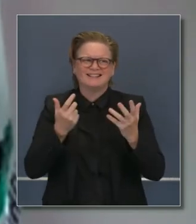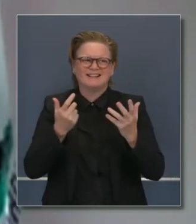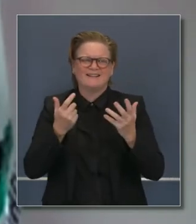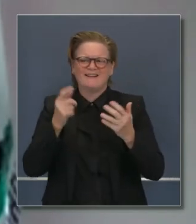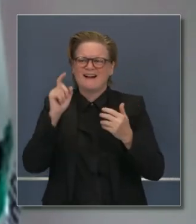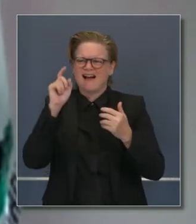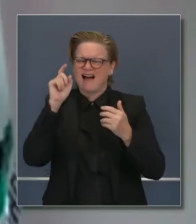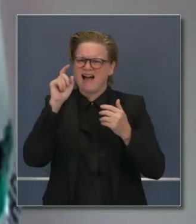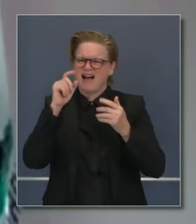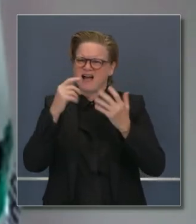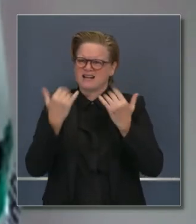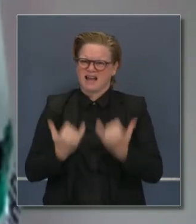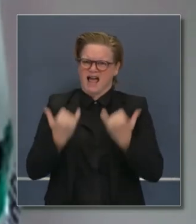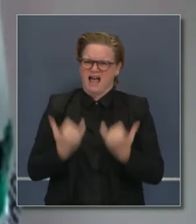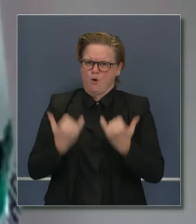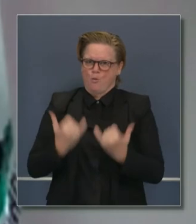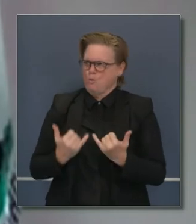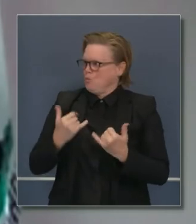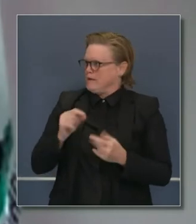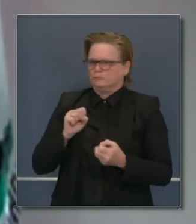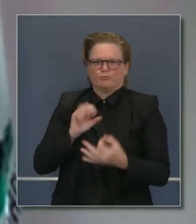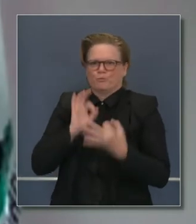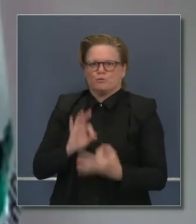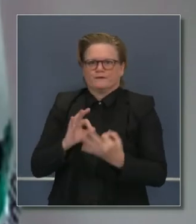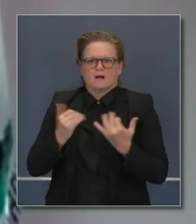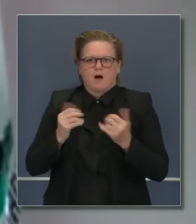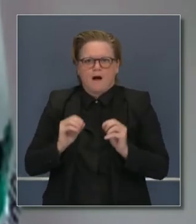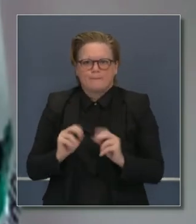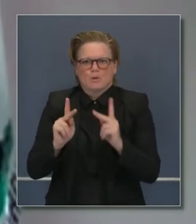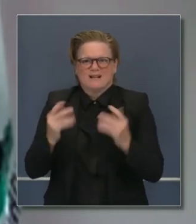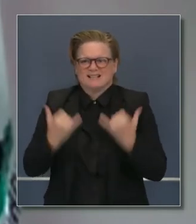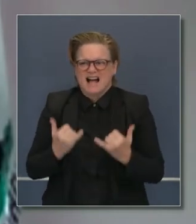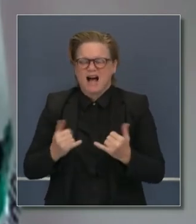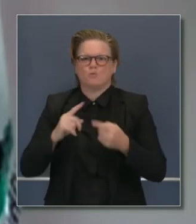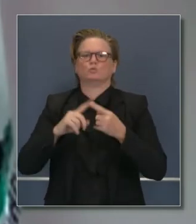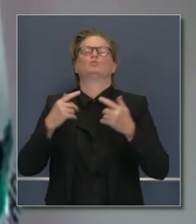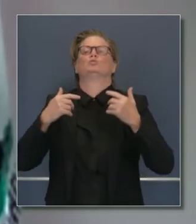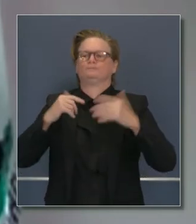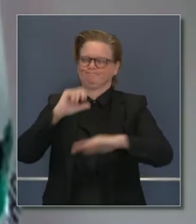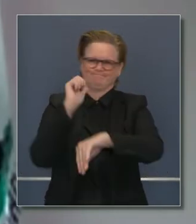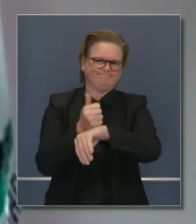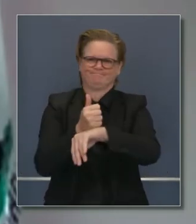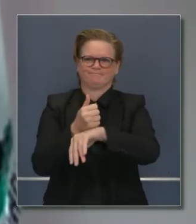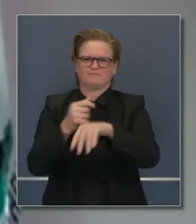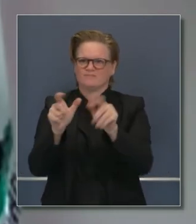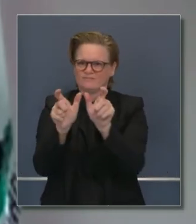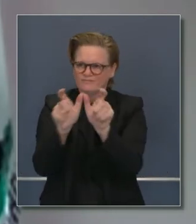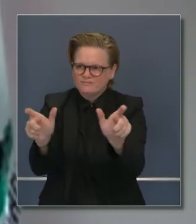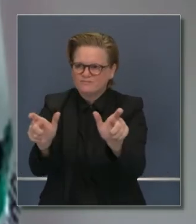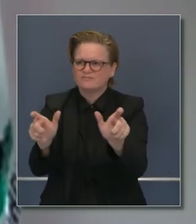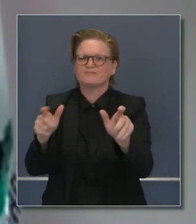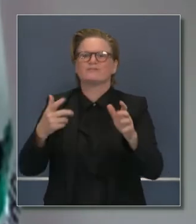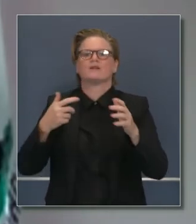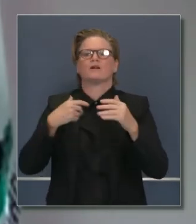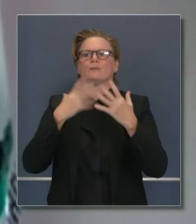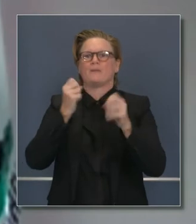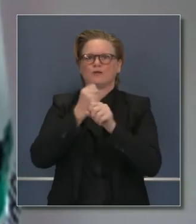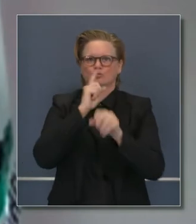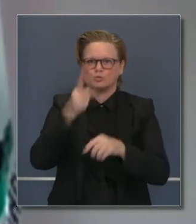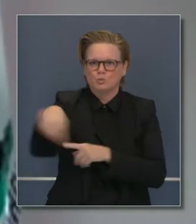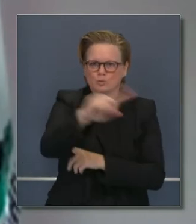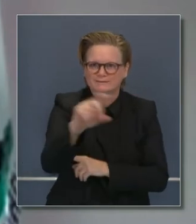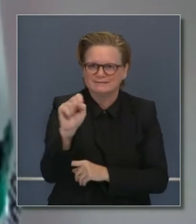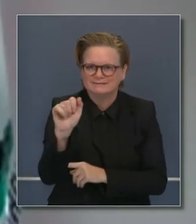oportunidad, como dijo el gobernador, de salvar una vida de un ser querido. Salvar la vida de un vecino, vecina, que tal vez conoce de vista nada